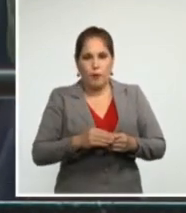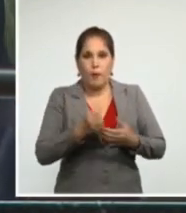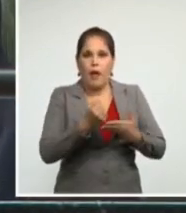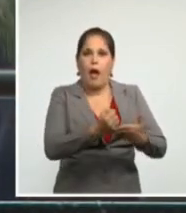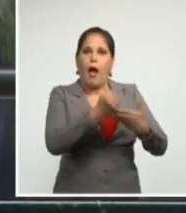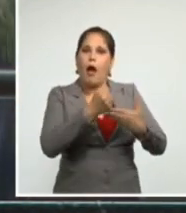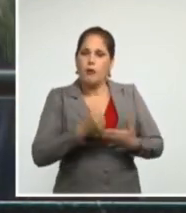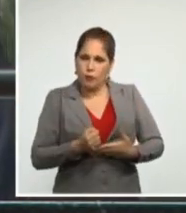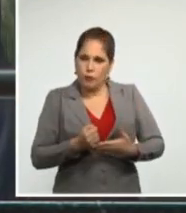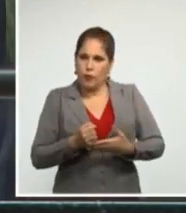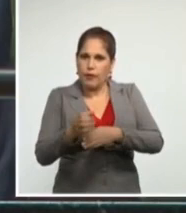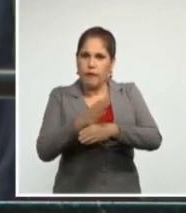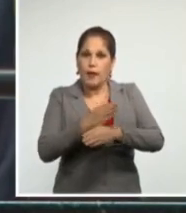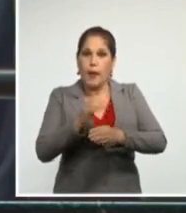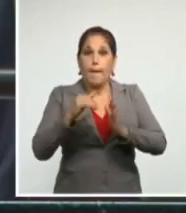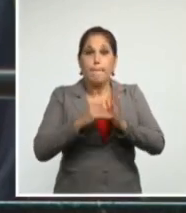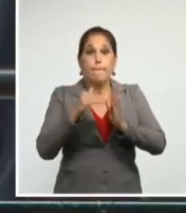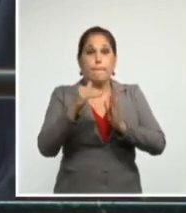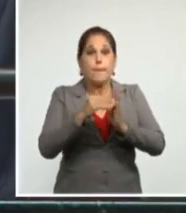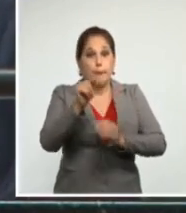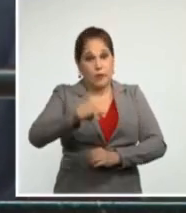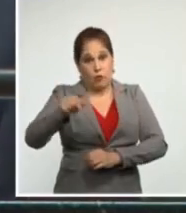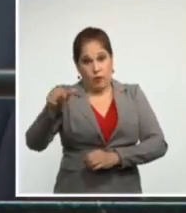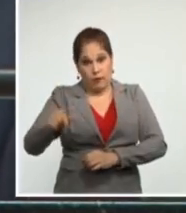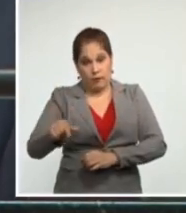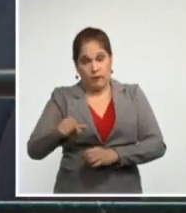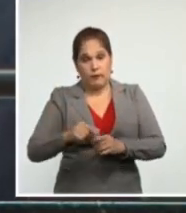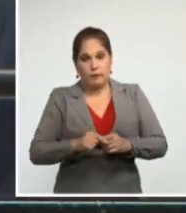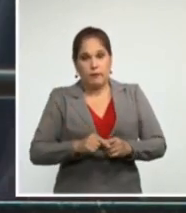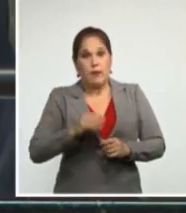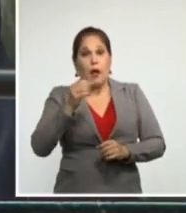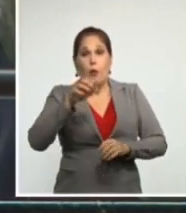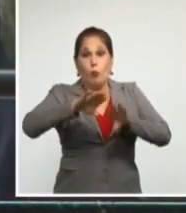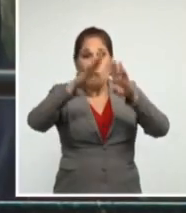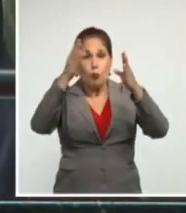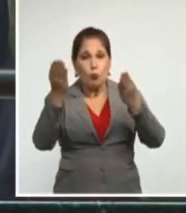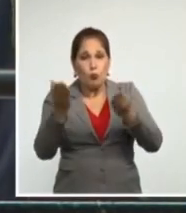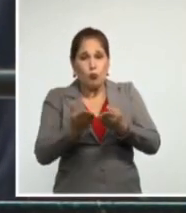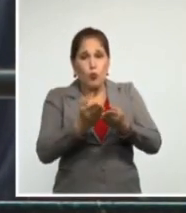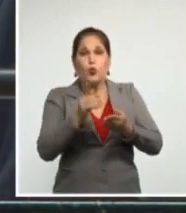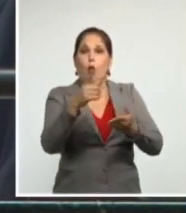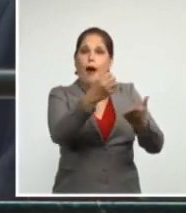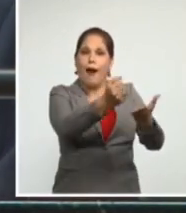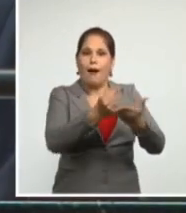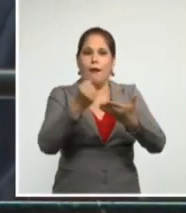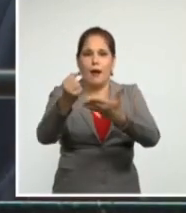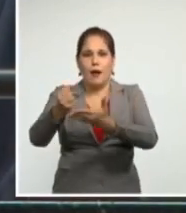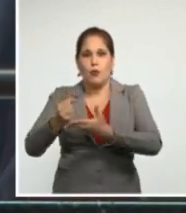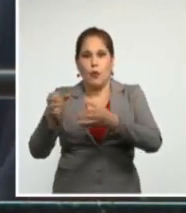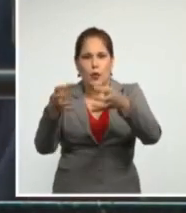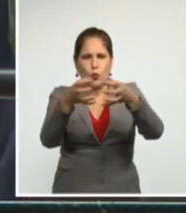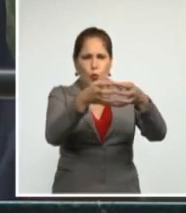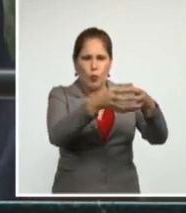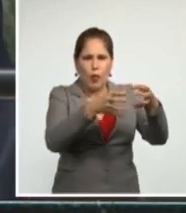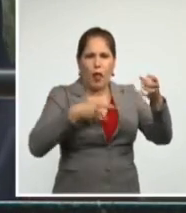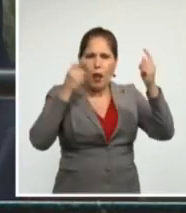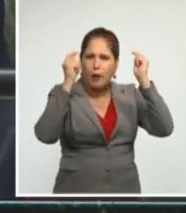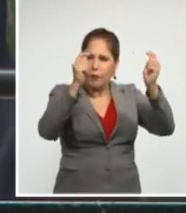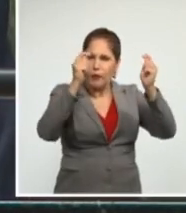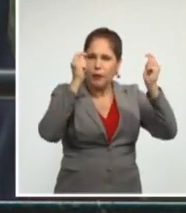de miles de personas que en todo el mundo se han congregado en estos días